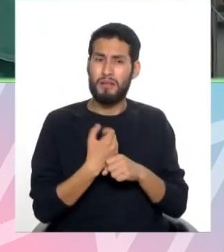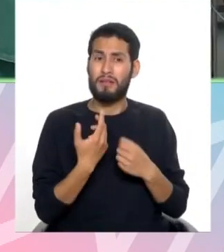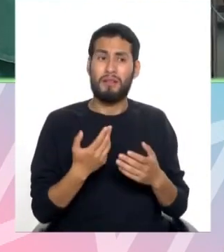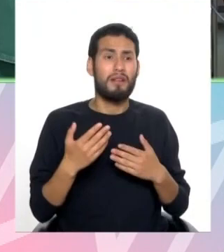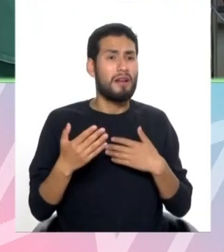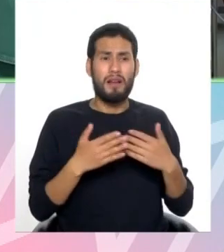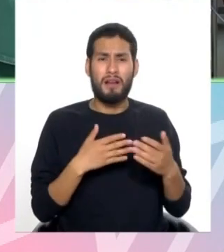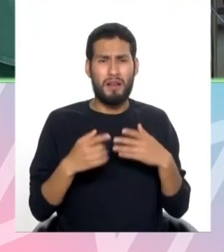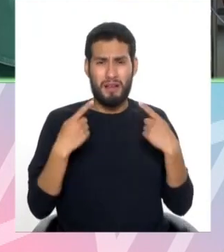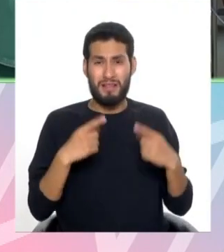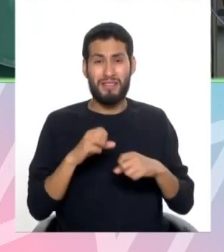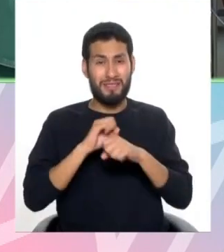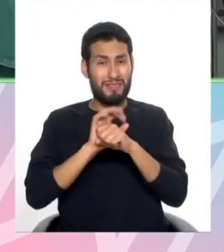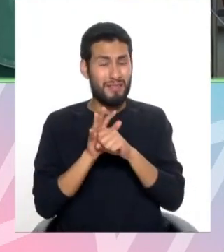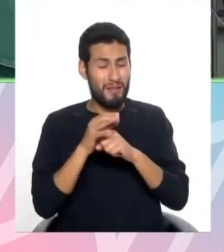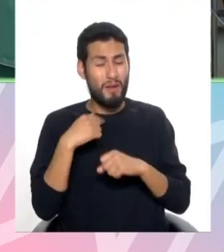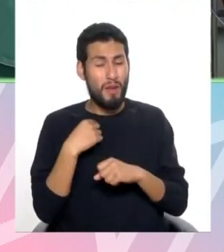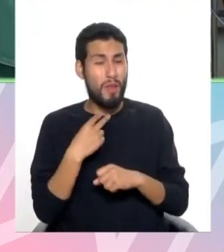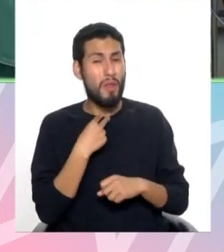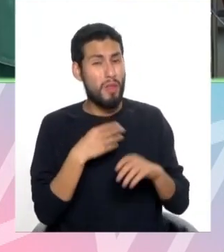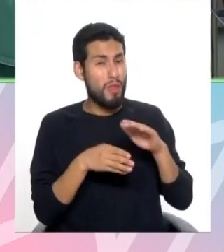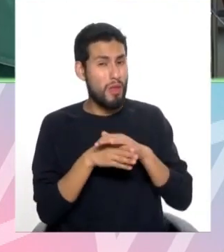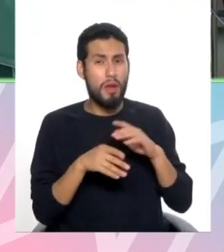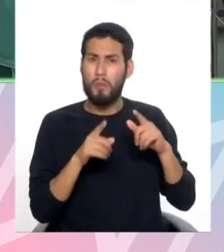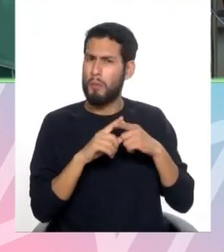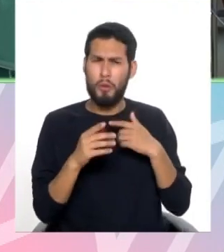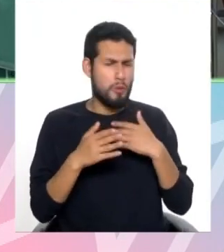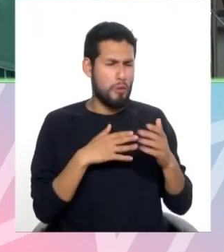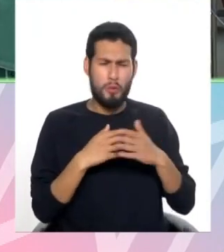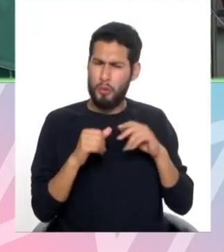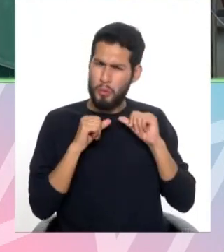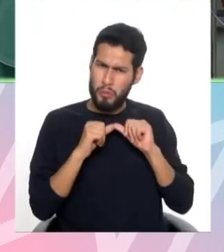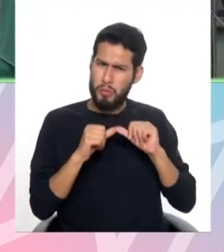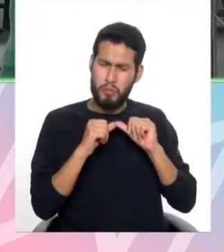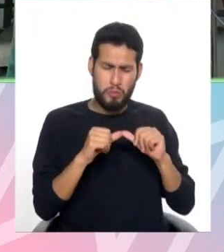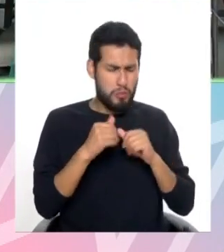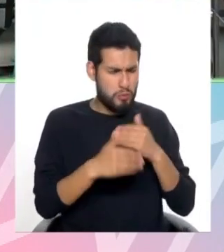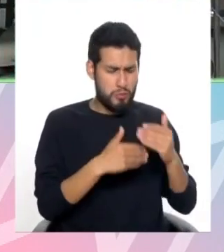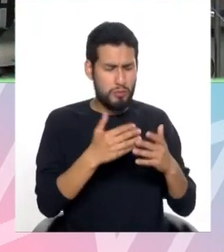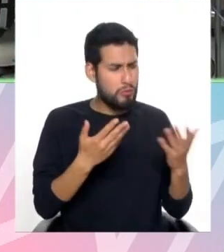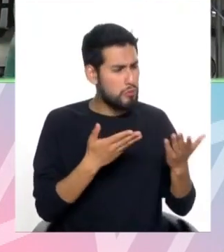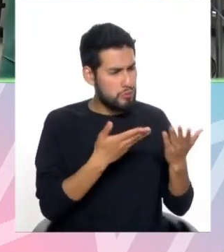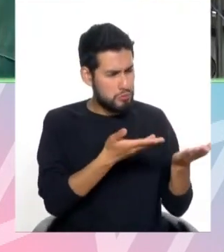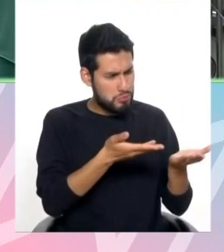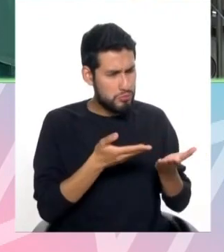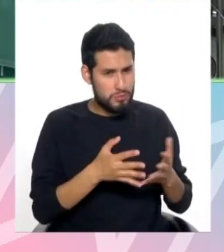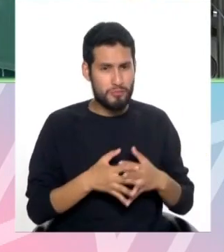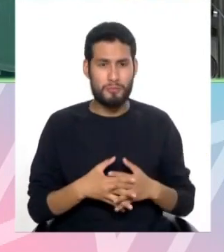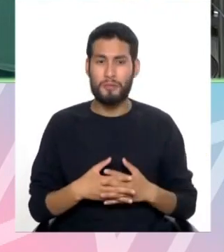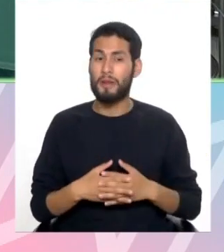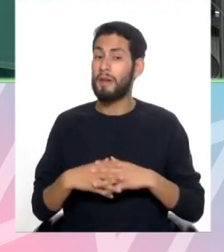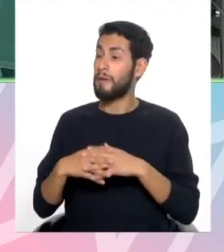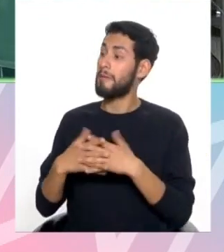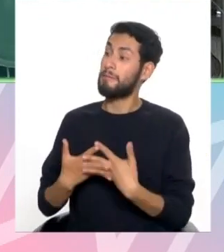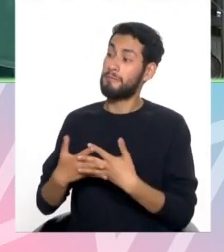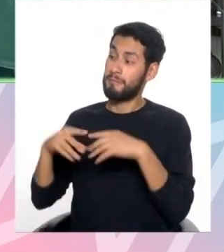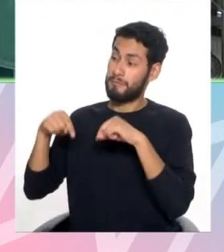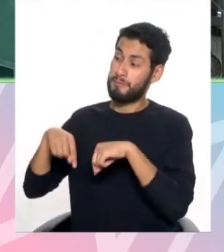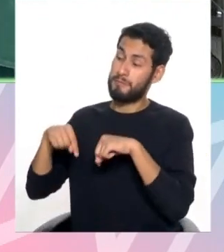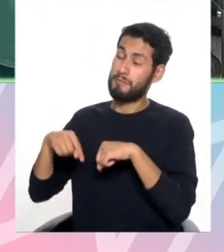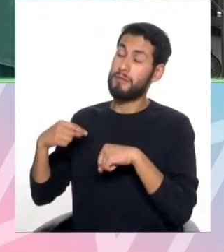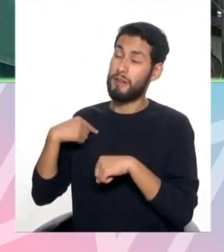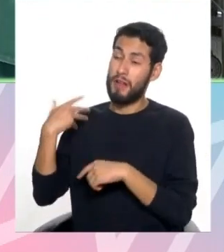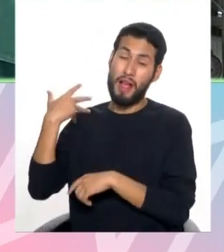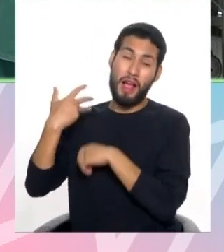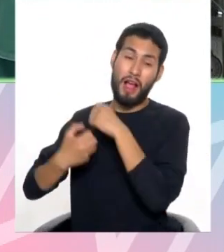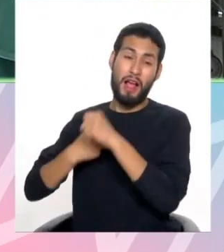haber estado en una recesión como lo es la pandemia pues no hemos bajado la guardia. Cuéntenos, doctor. Bueno, acá en el hino hemos, alrededor de los